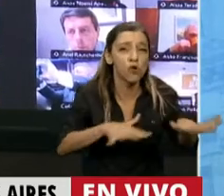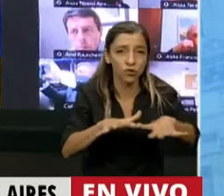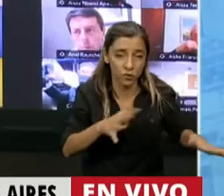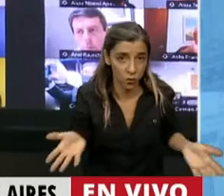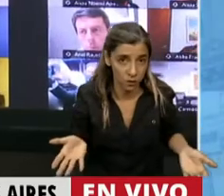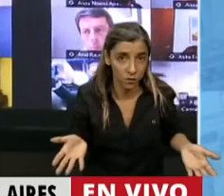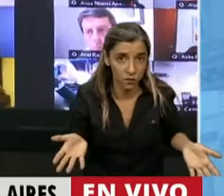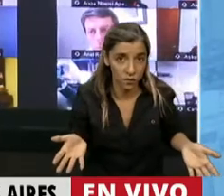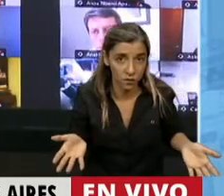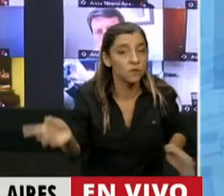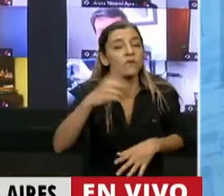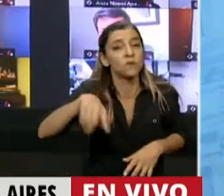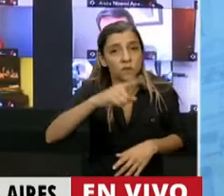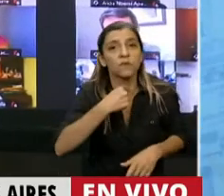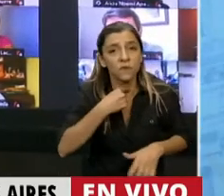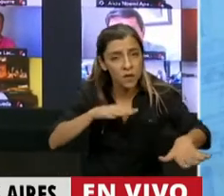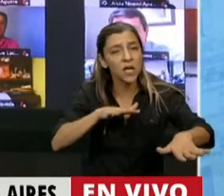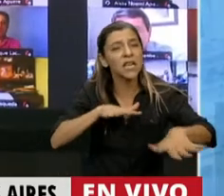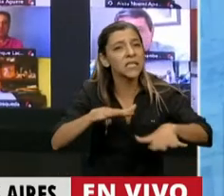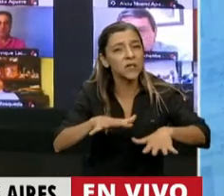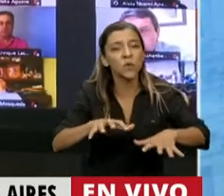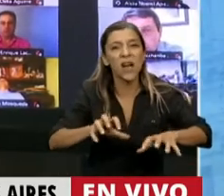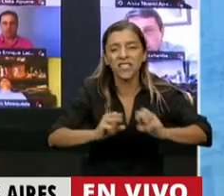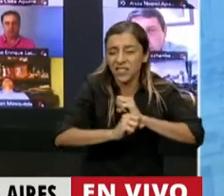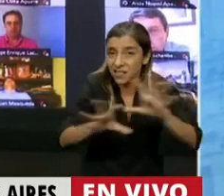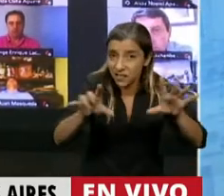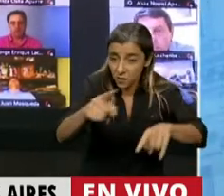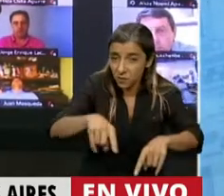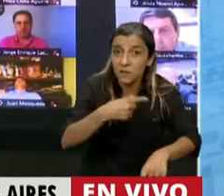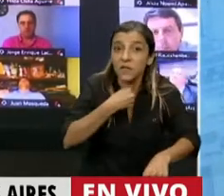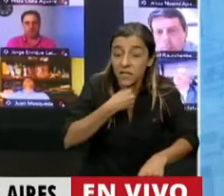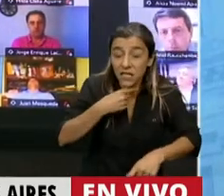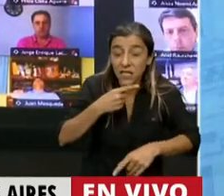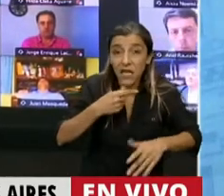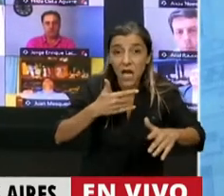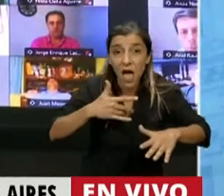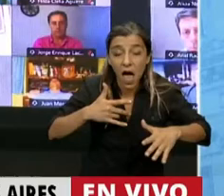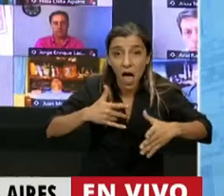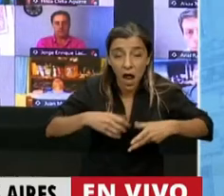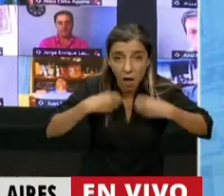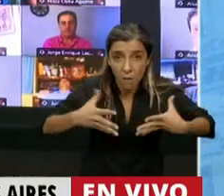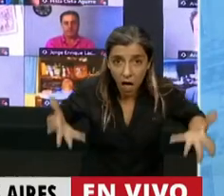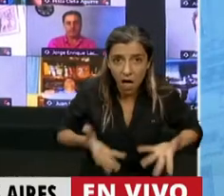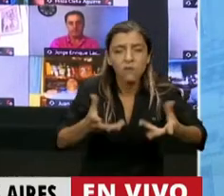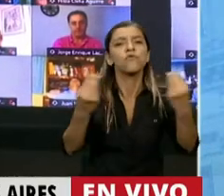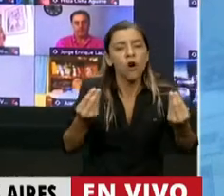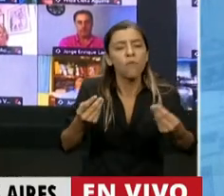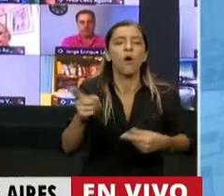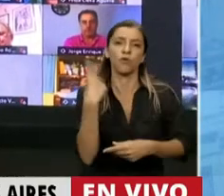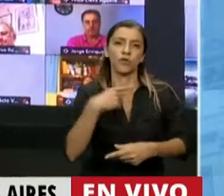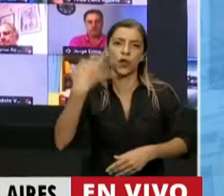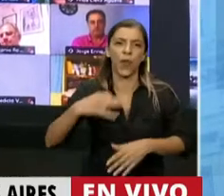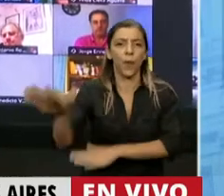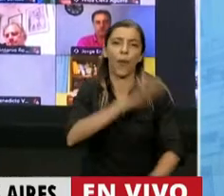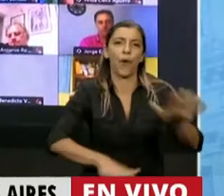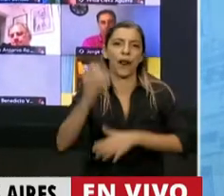salir de esta situación de crisis hay que reorganizar las bases económicas y sociales de este país y